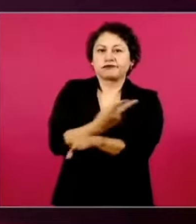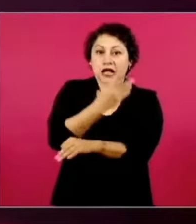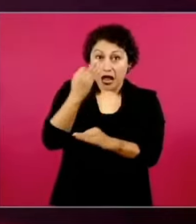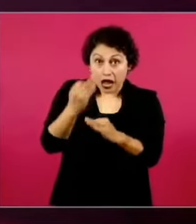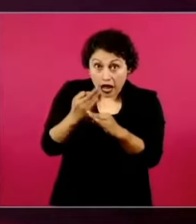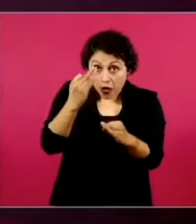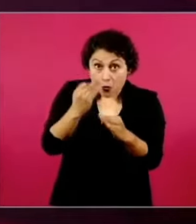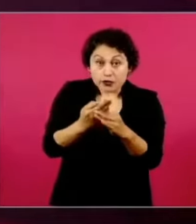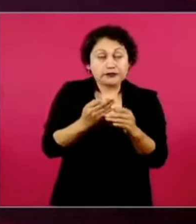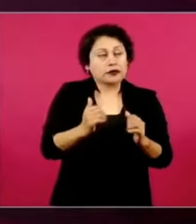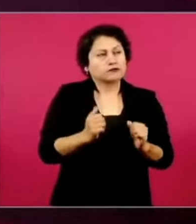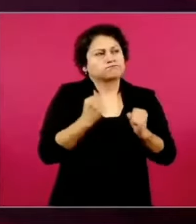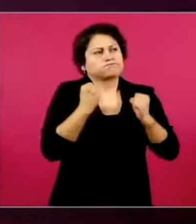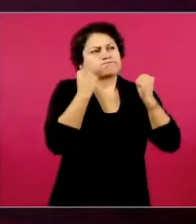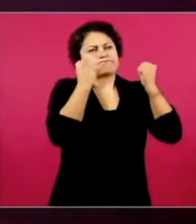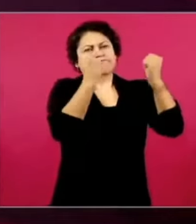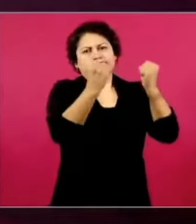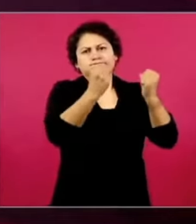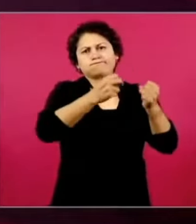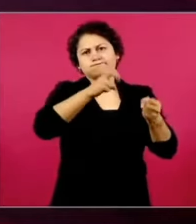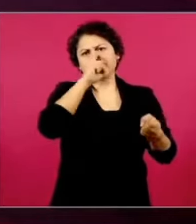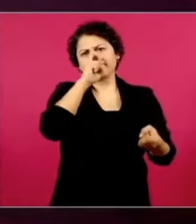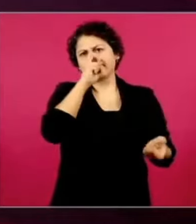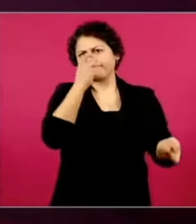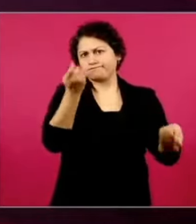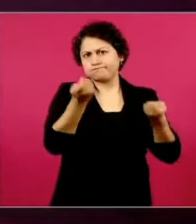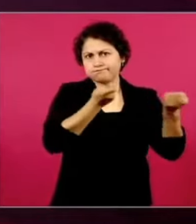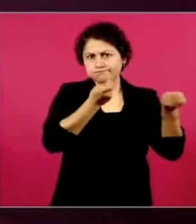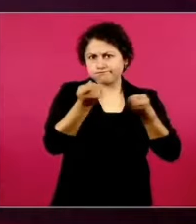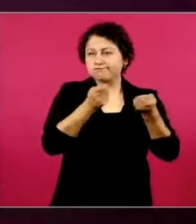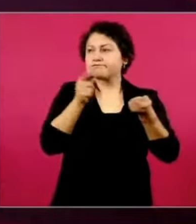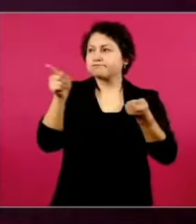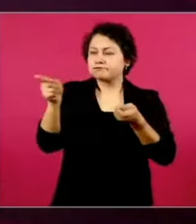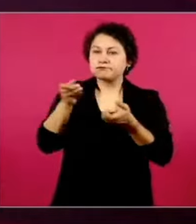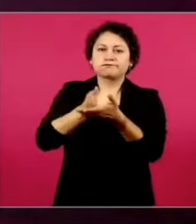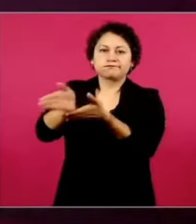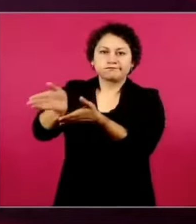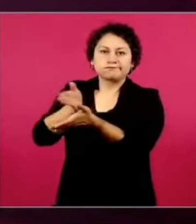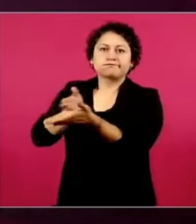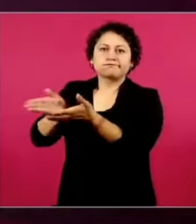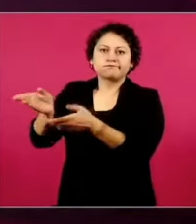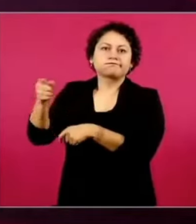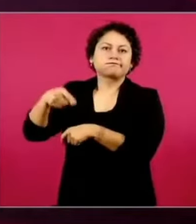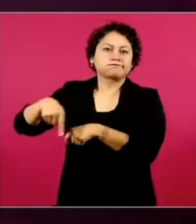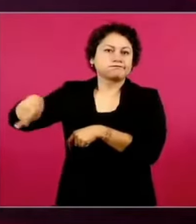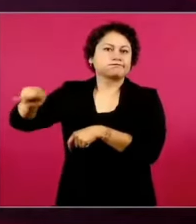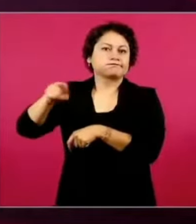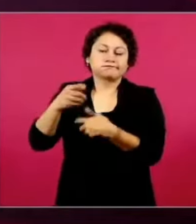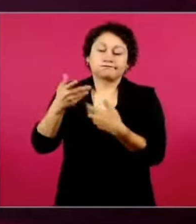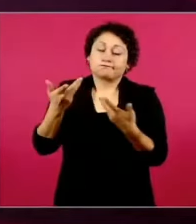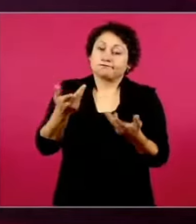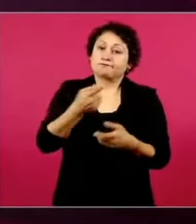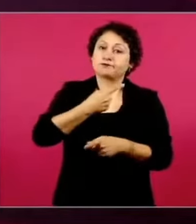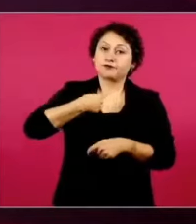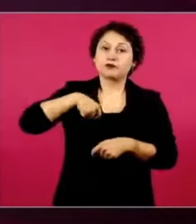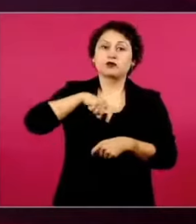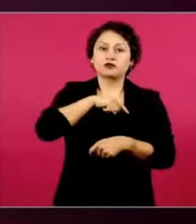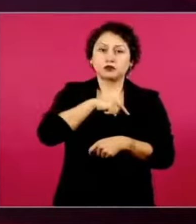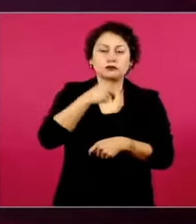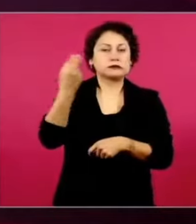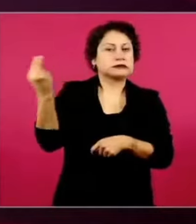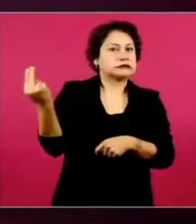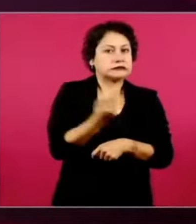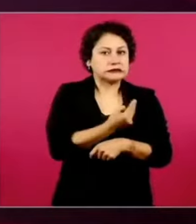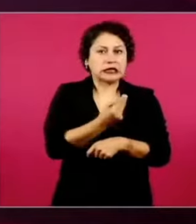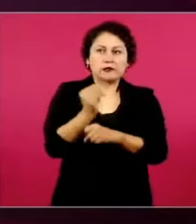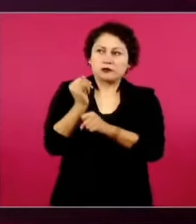estrategias que van mucho más allá de sus territorialidades y que necesitamos seguir comunicando la verdad de